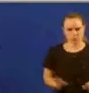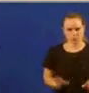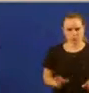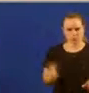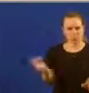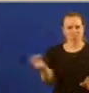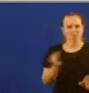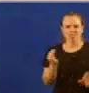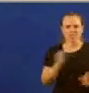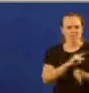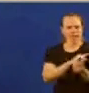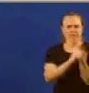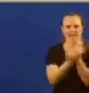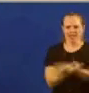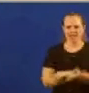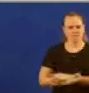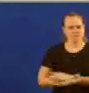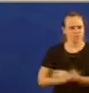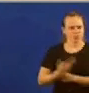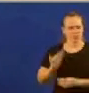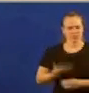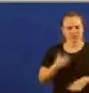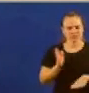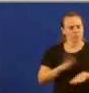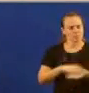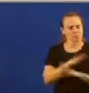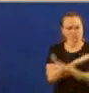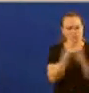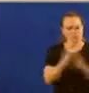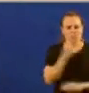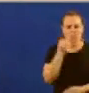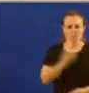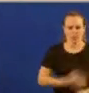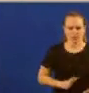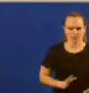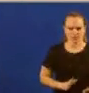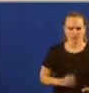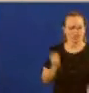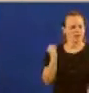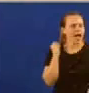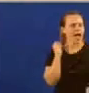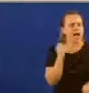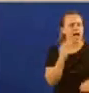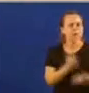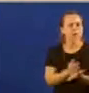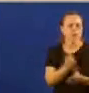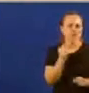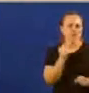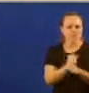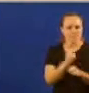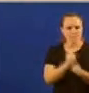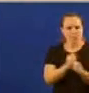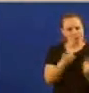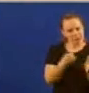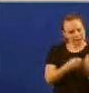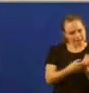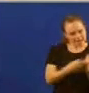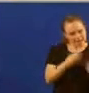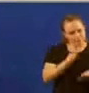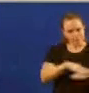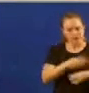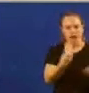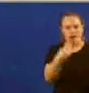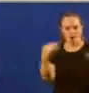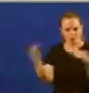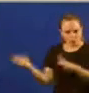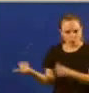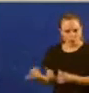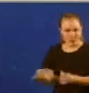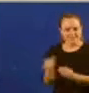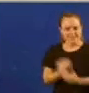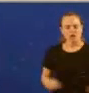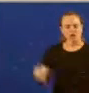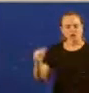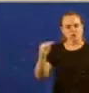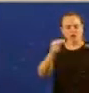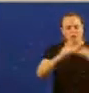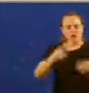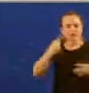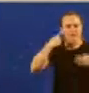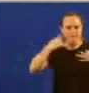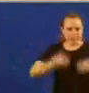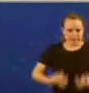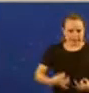cambiarla radicalmente para conseguir resultados apostando polo emprego da calidad e para a xuventude pola igualdade efectiva pola